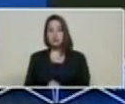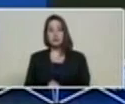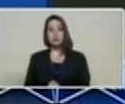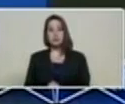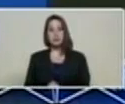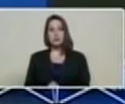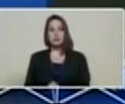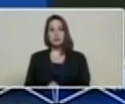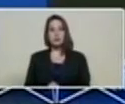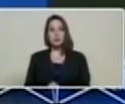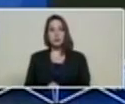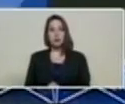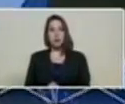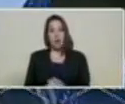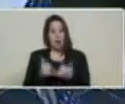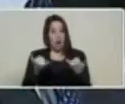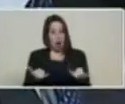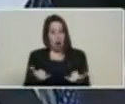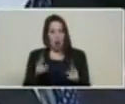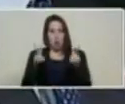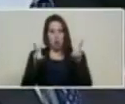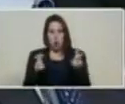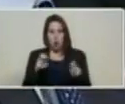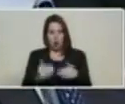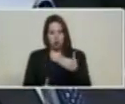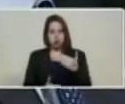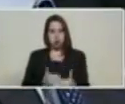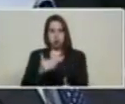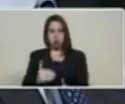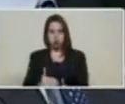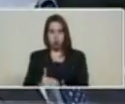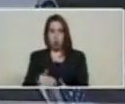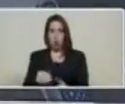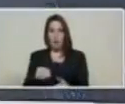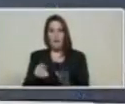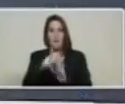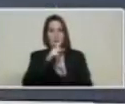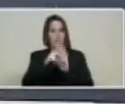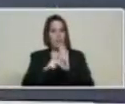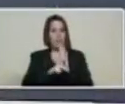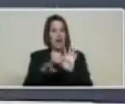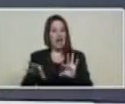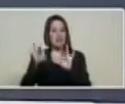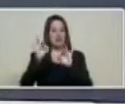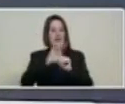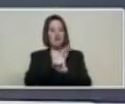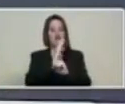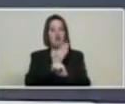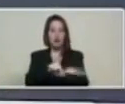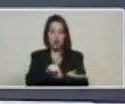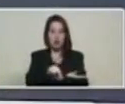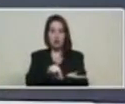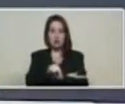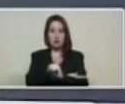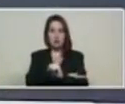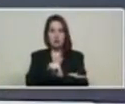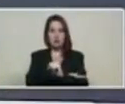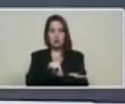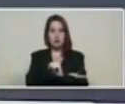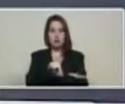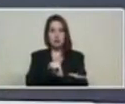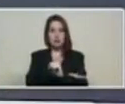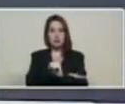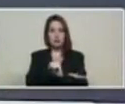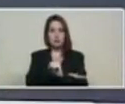Ortega, vamos a una nueva etapa para un plan especial de fortalecimiento de